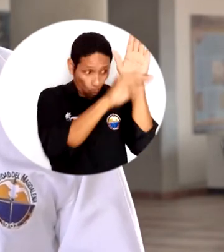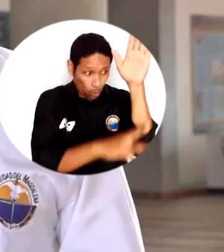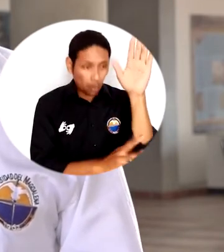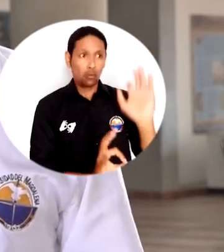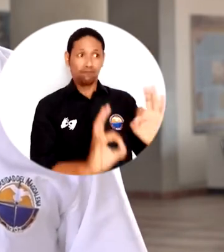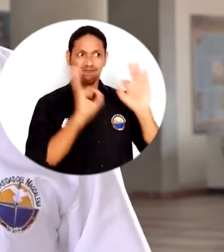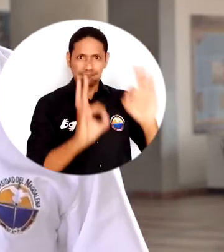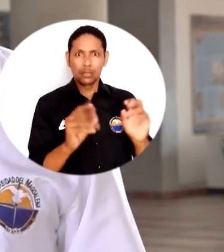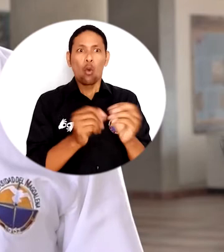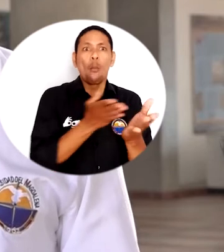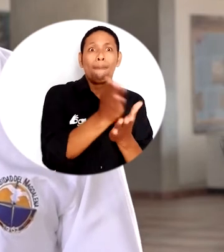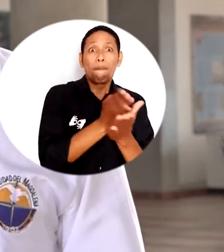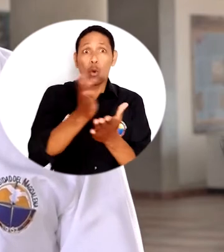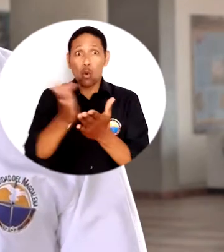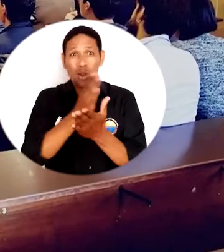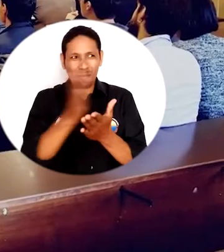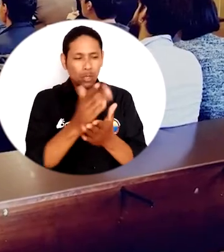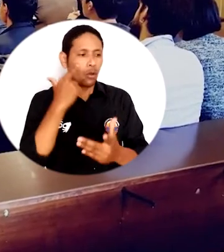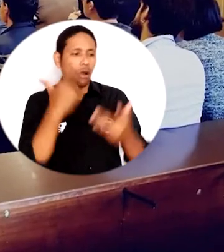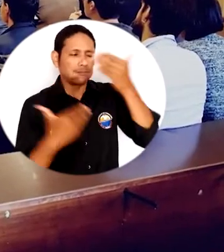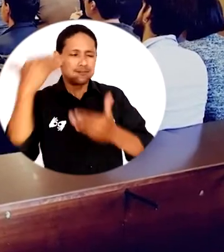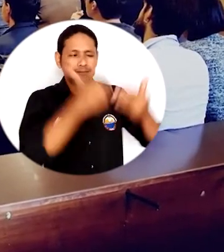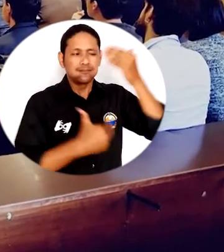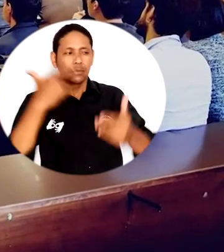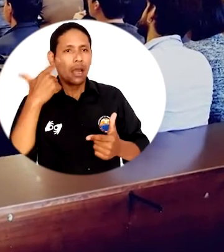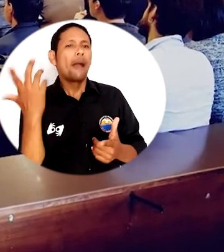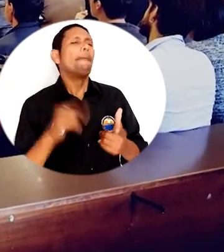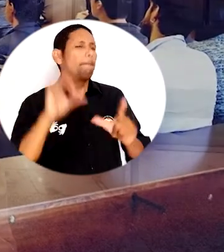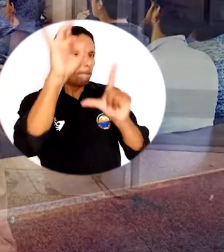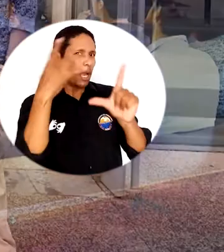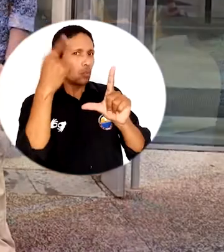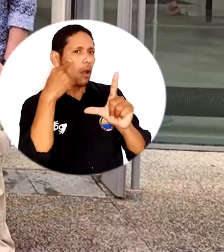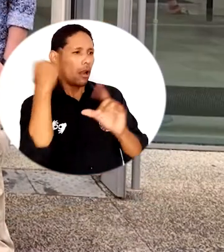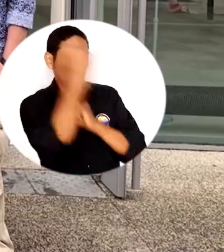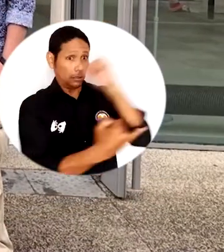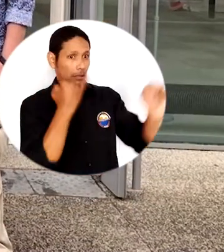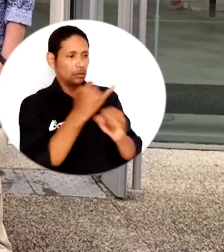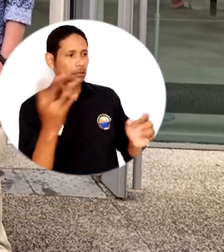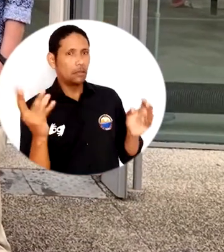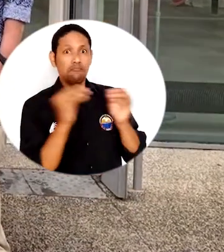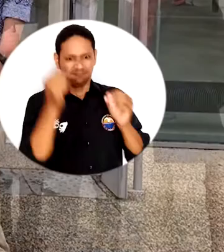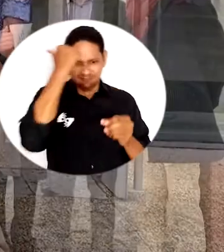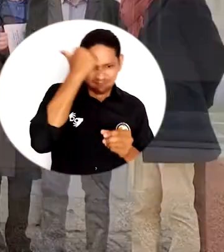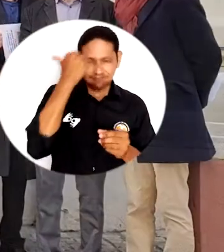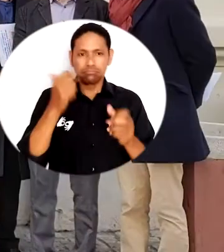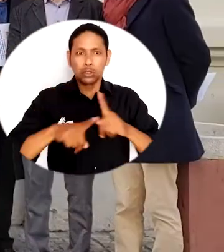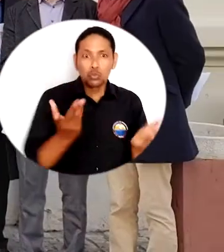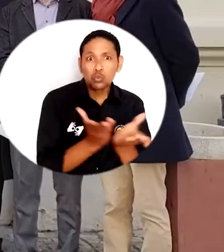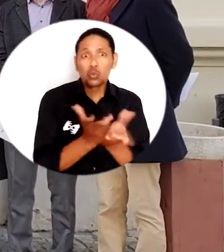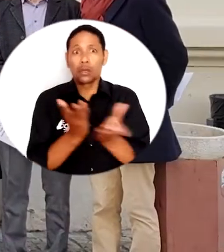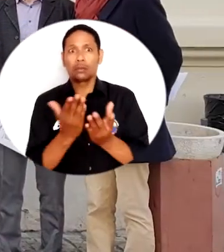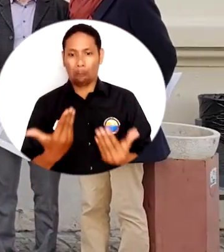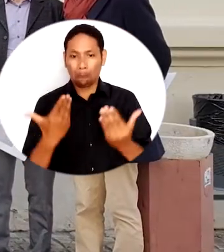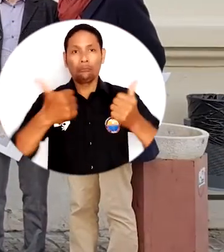temas de currículo, específicamente la creación de programas de colaboración virtual internacional y también contrastarlo con la presencia que tuvimos